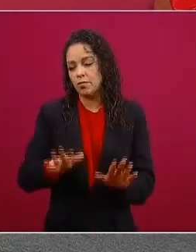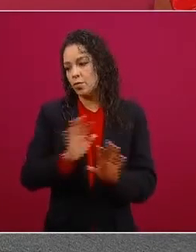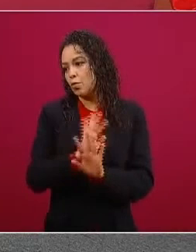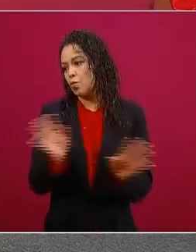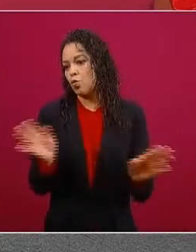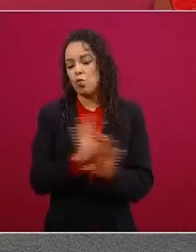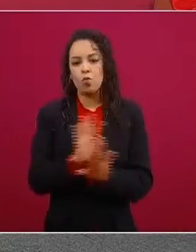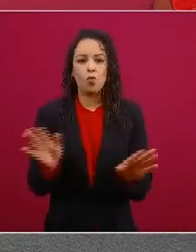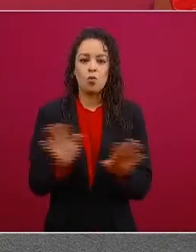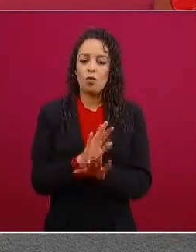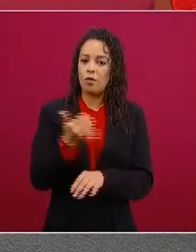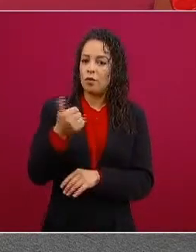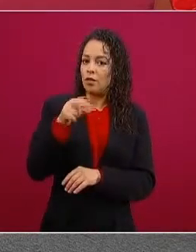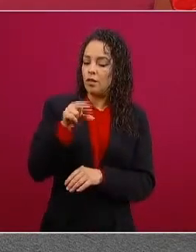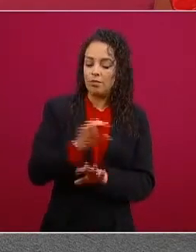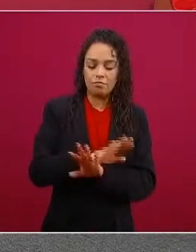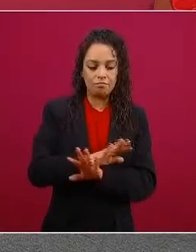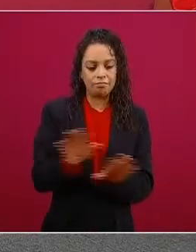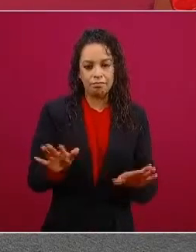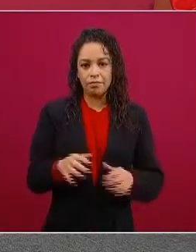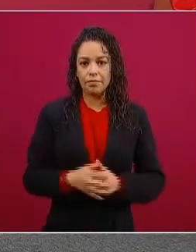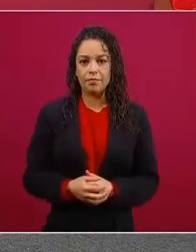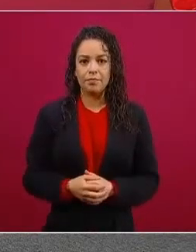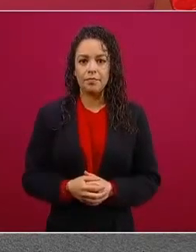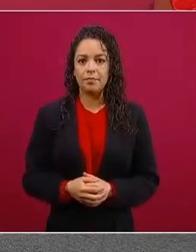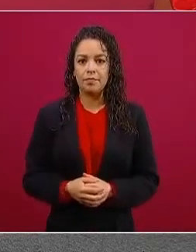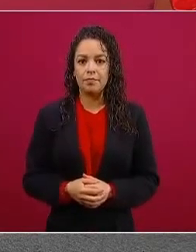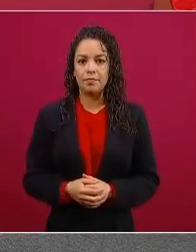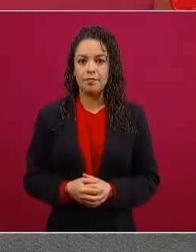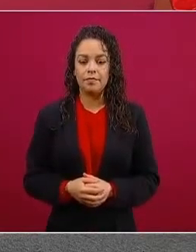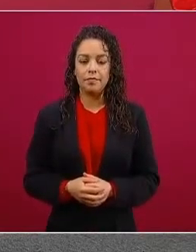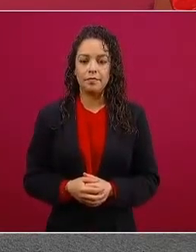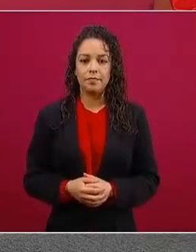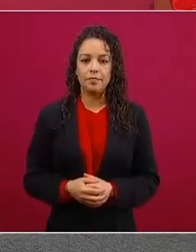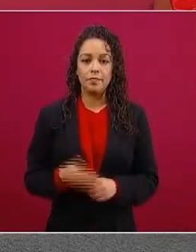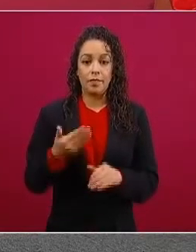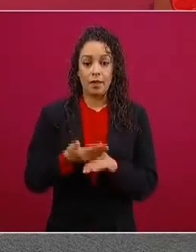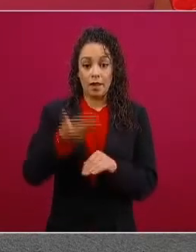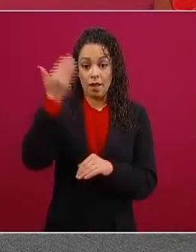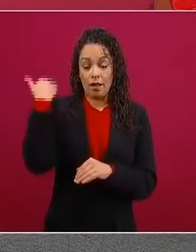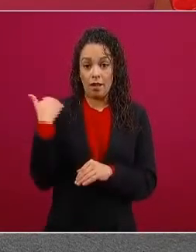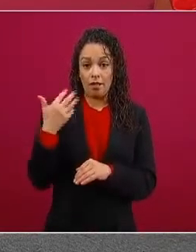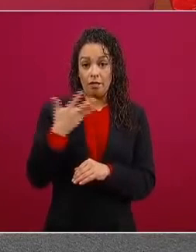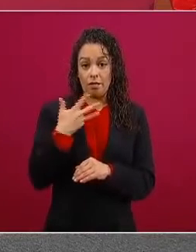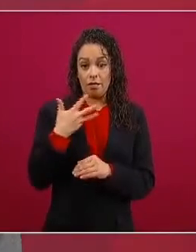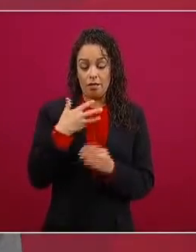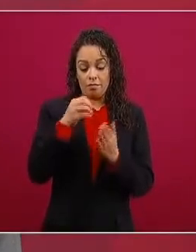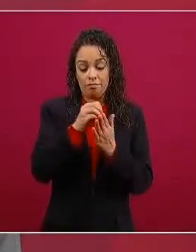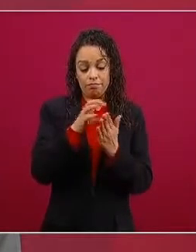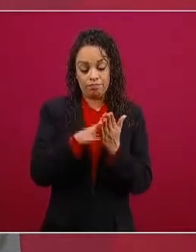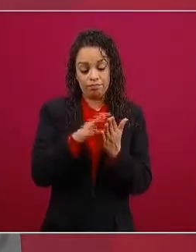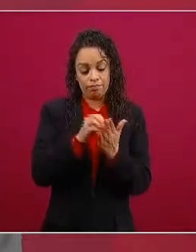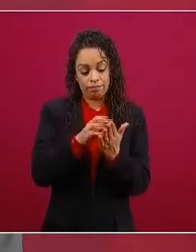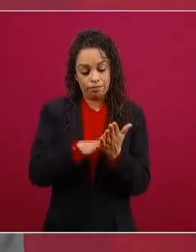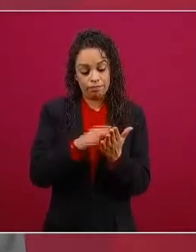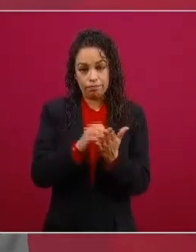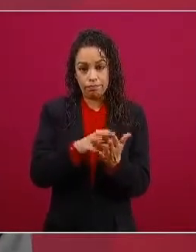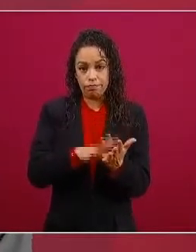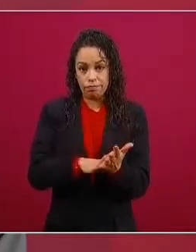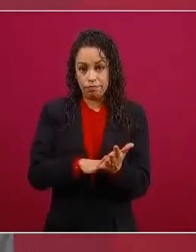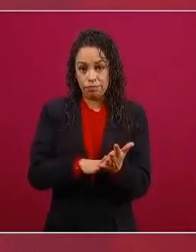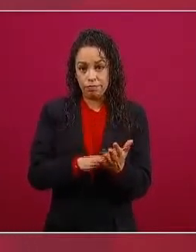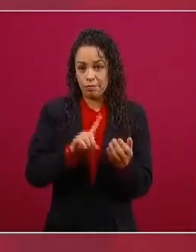sometemos a la agenda que se dictaba y era hasta vergonzoso